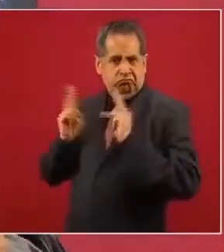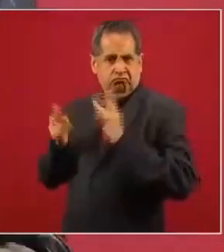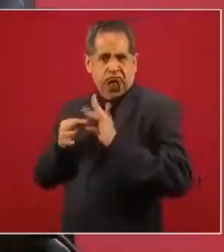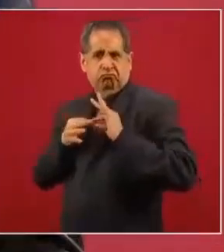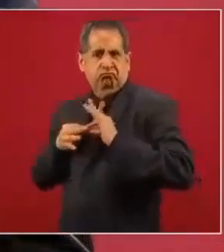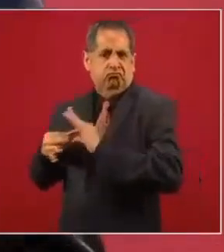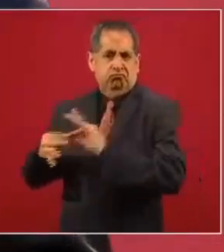acto.